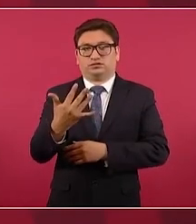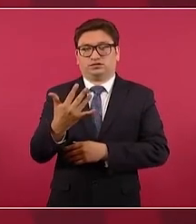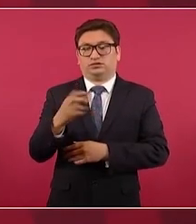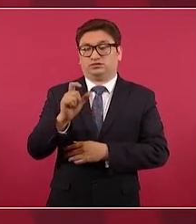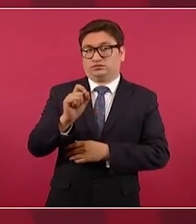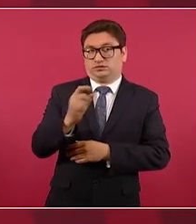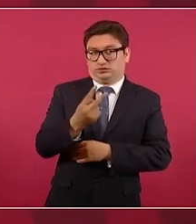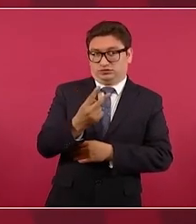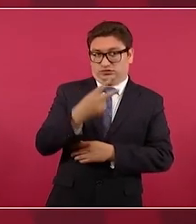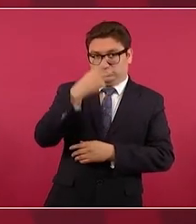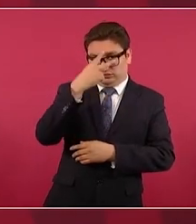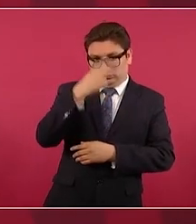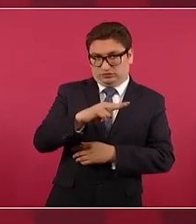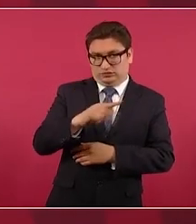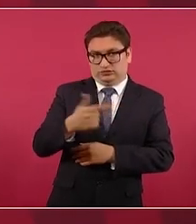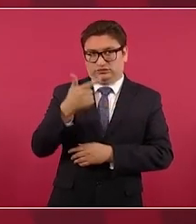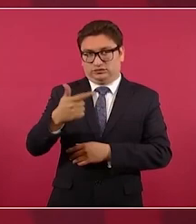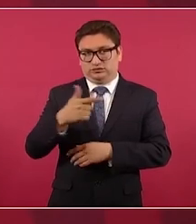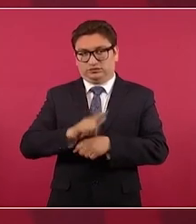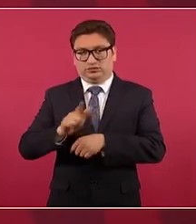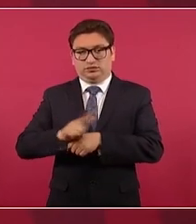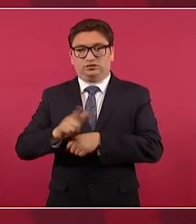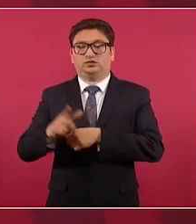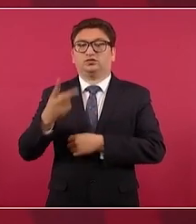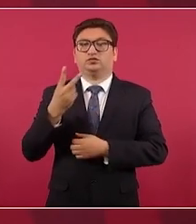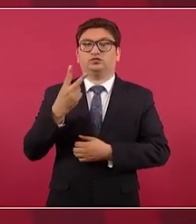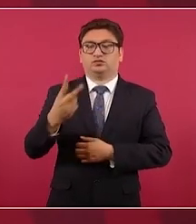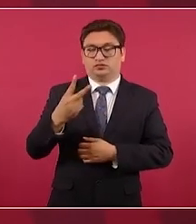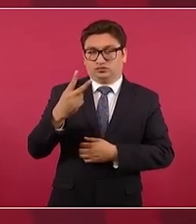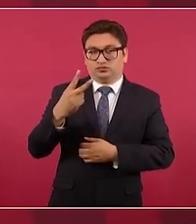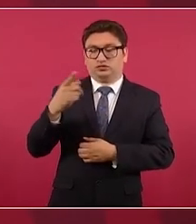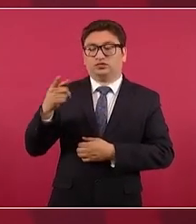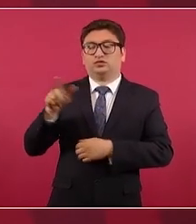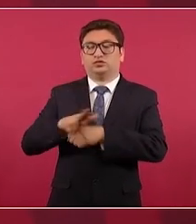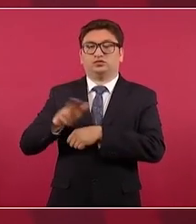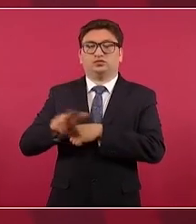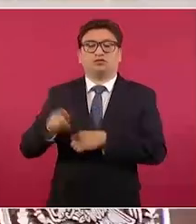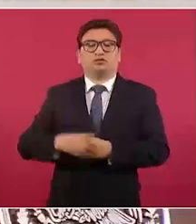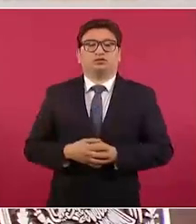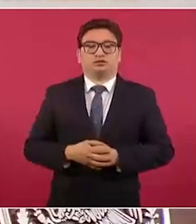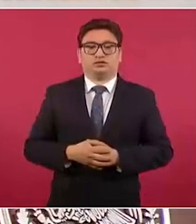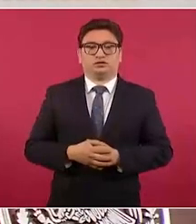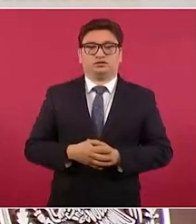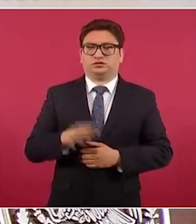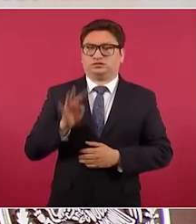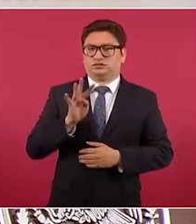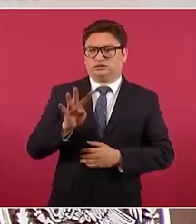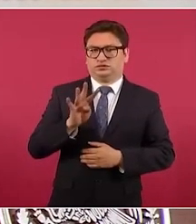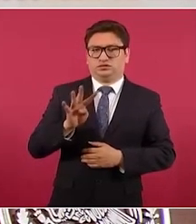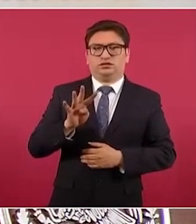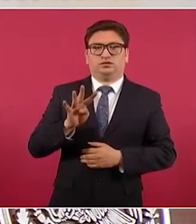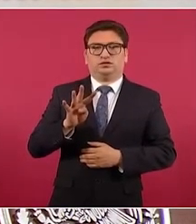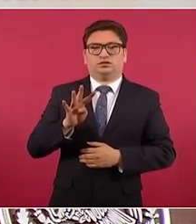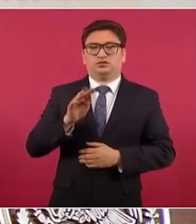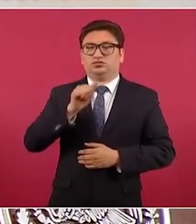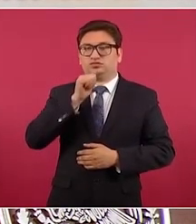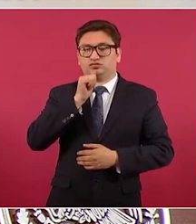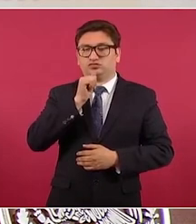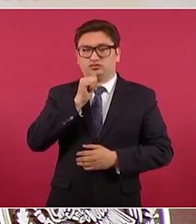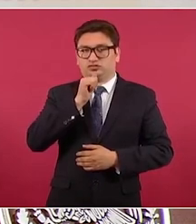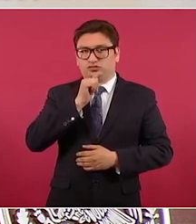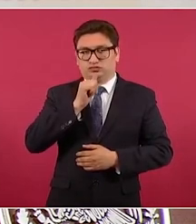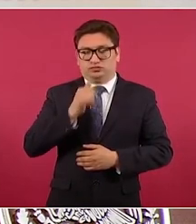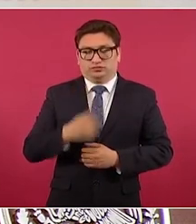22 de México, 7 de Guatemala, 2 de Honduras y 19 todavía